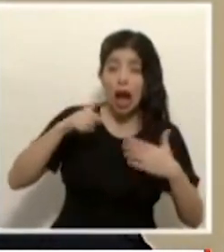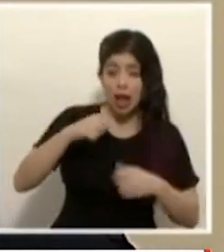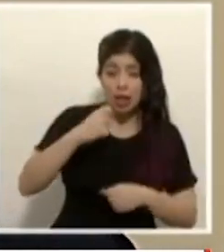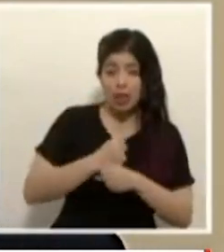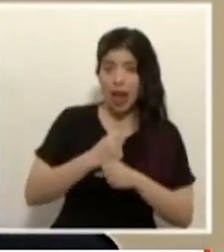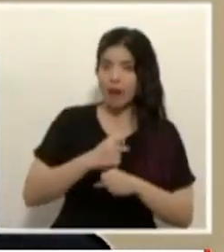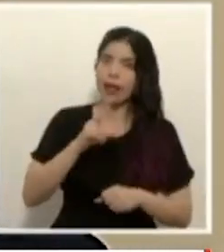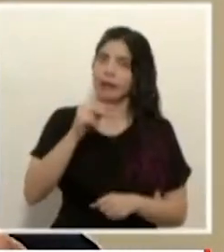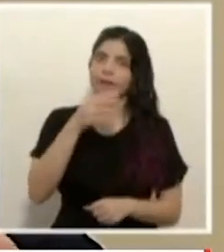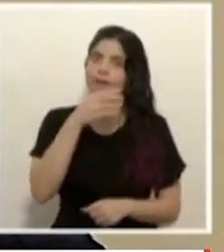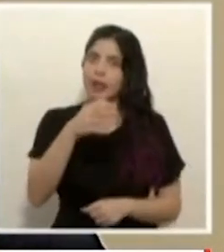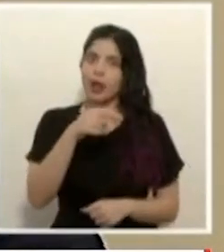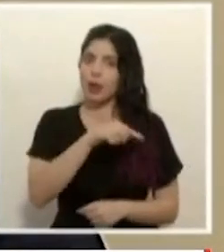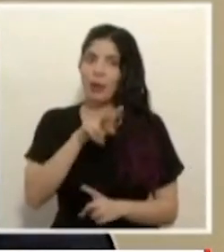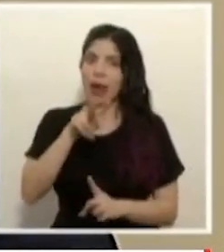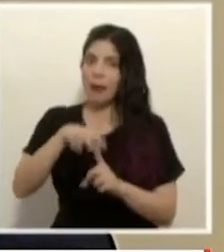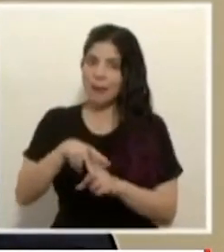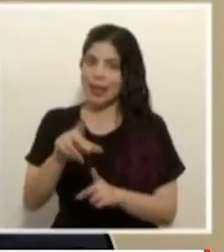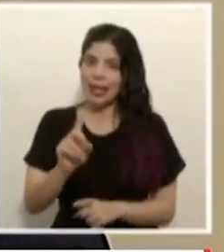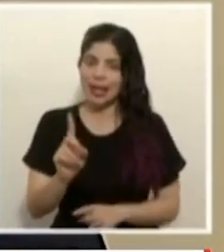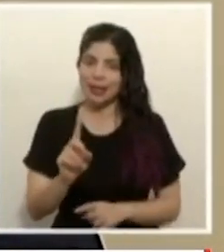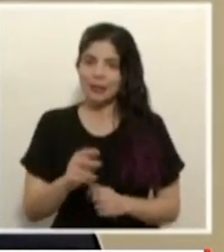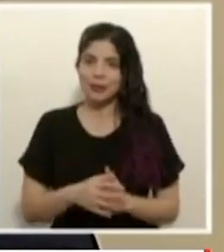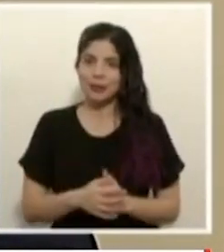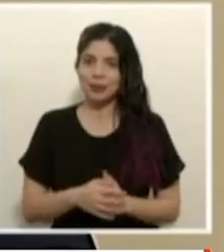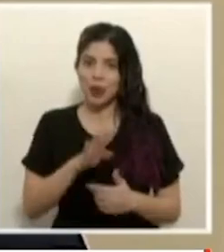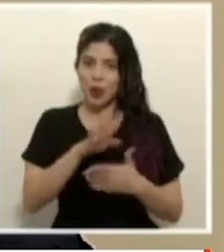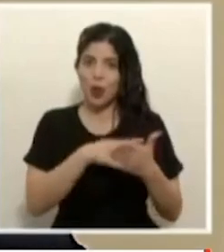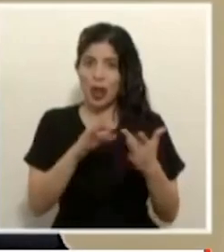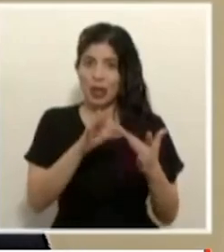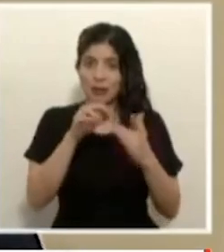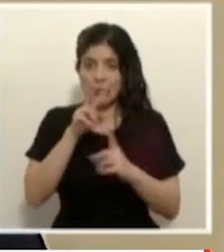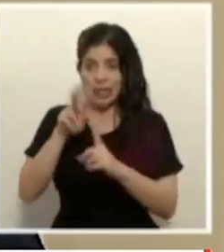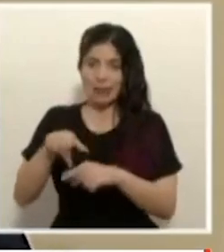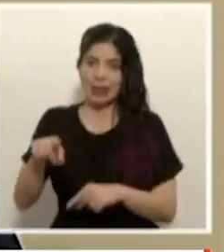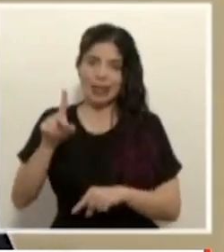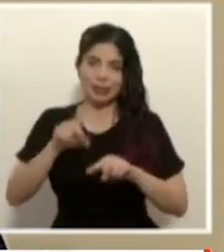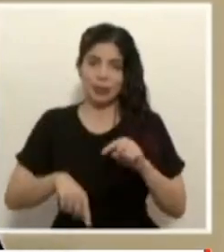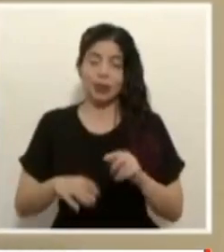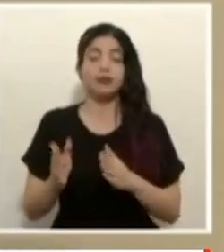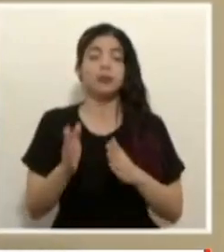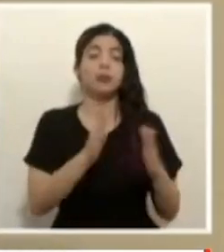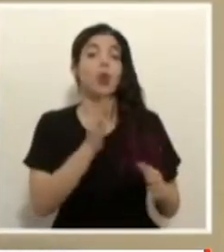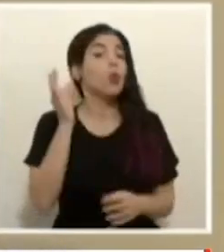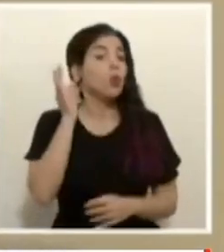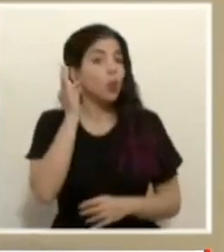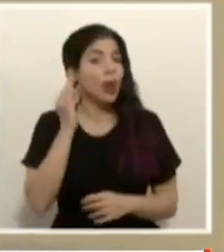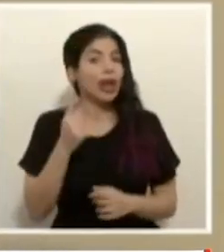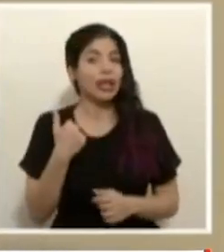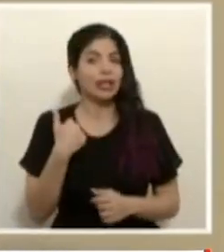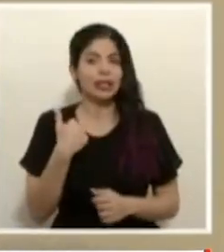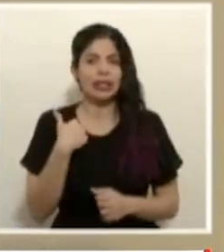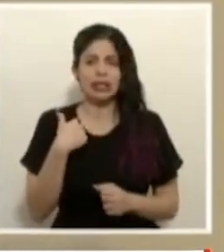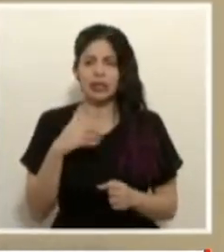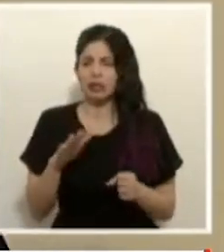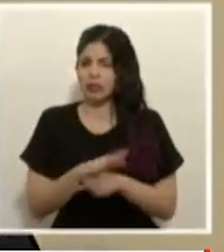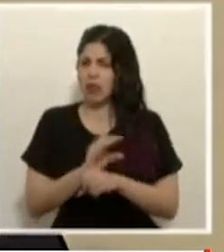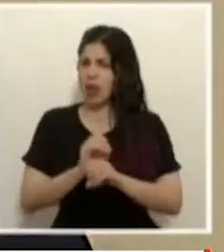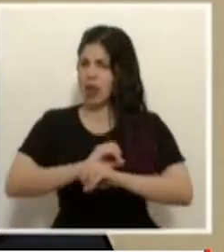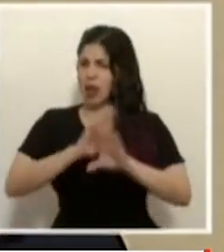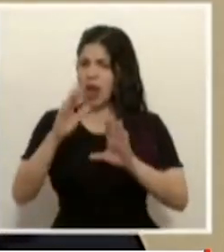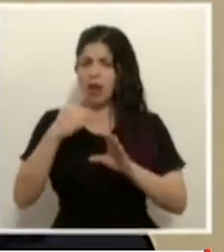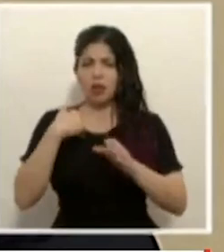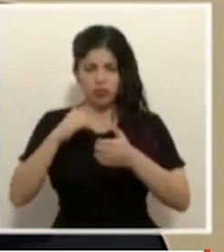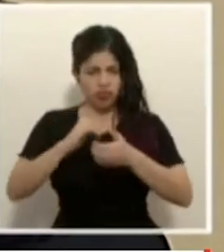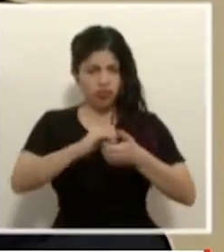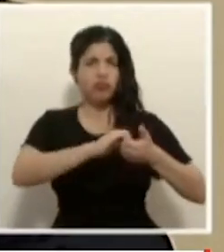se recomienda en ese tipo de jornadas y en el tema de las mujeres que yo soy absolutamente claro y solidario